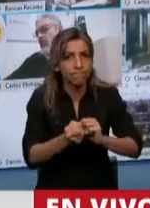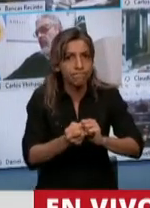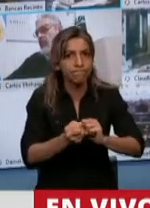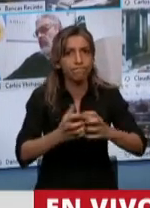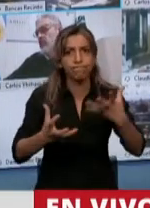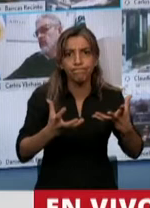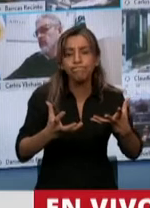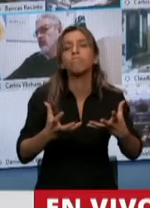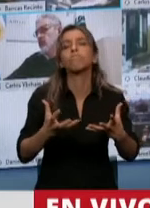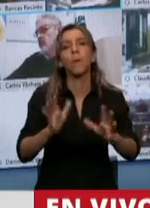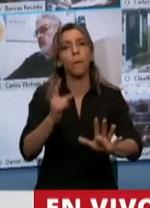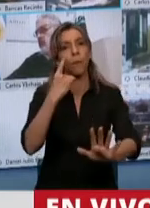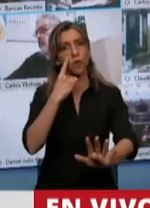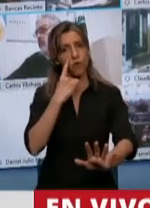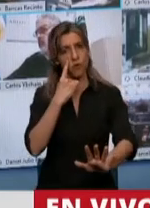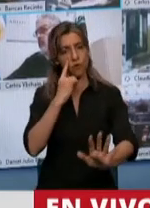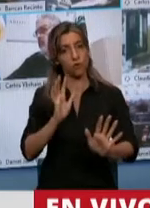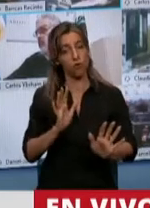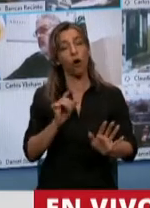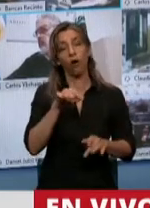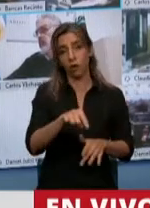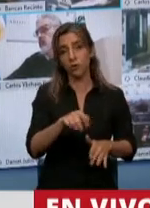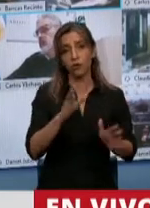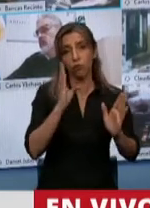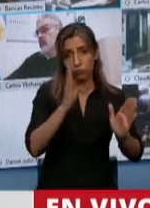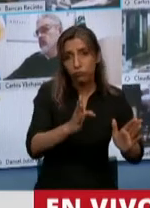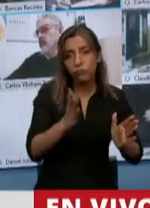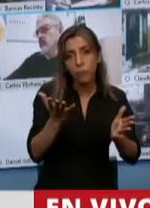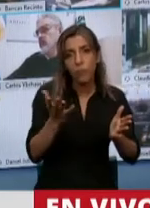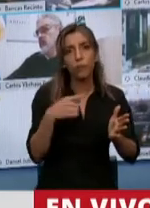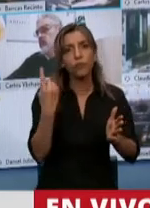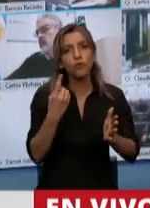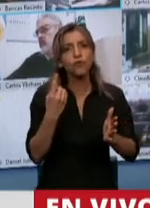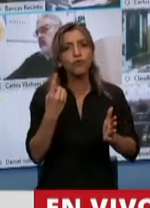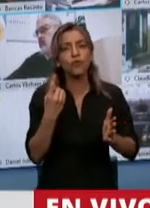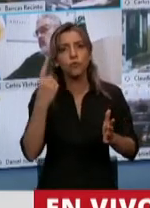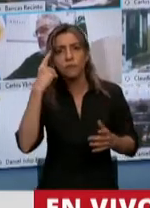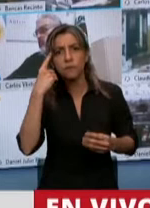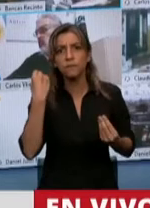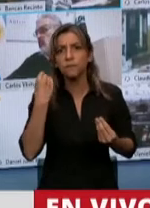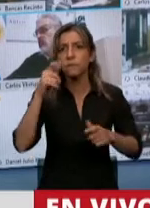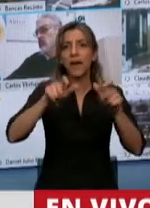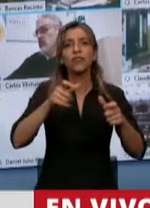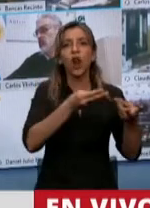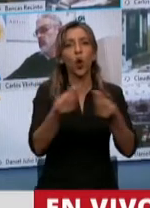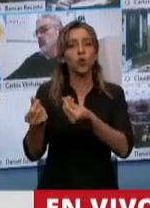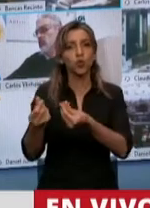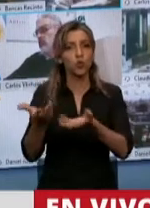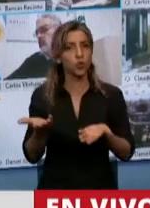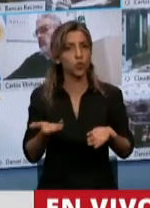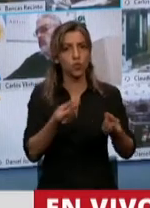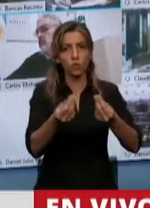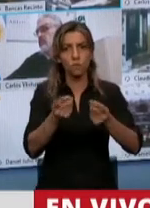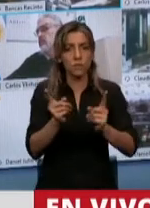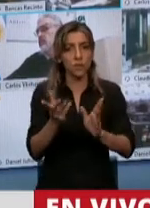Pero es necesario saber que más allá de estas bondades, cuando hablamos de los consumidores, hay derechos que se adquirieron en su momento,